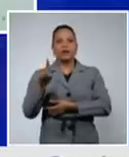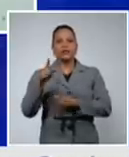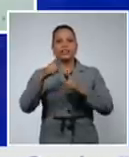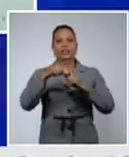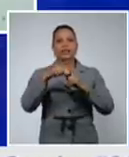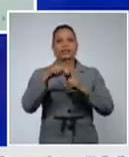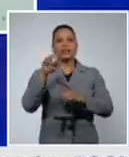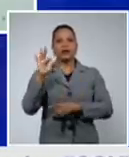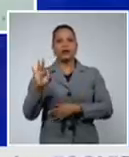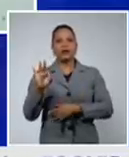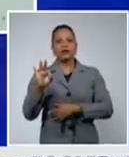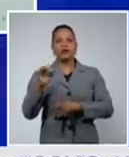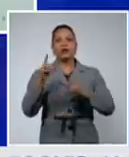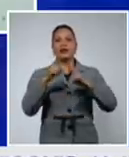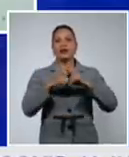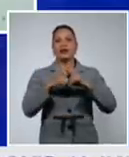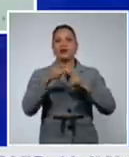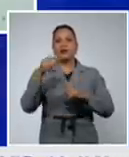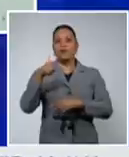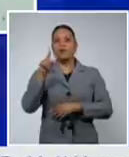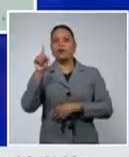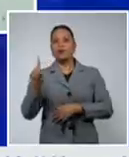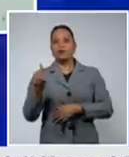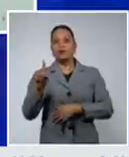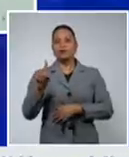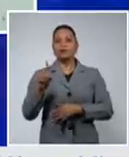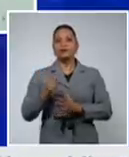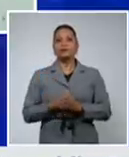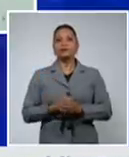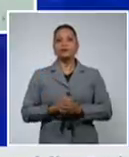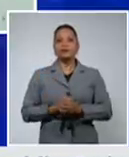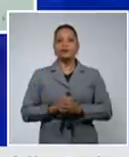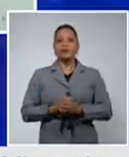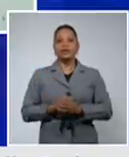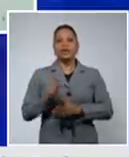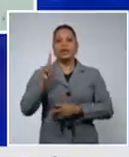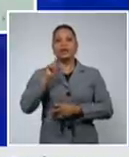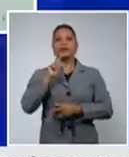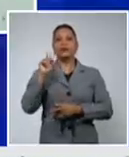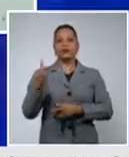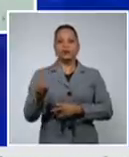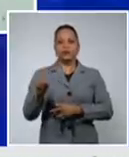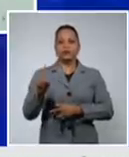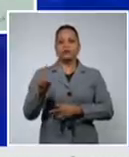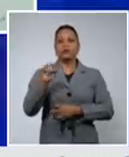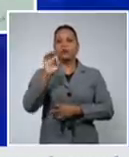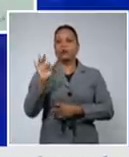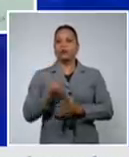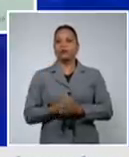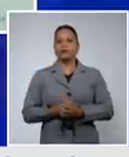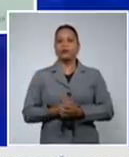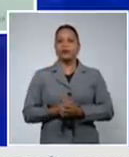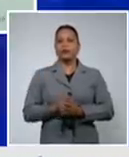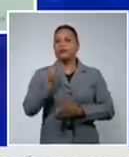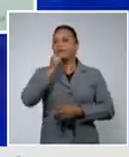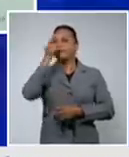1 cada 1 y Trinidad con 8 casos autóctonos ayer Ciego de Ávila